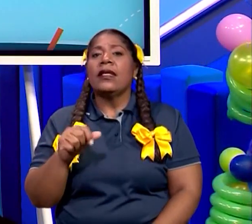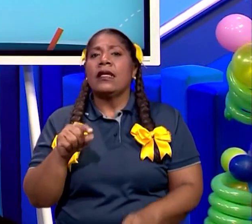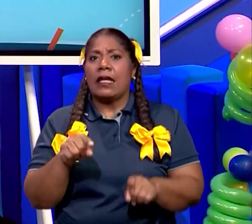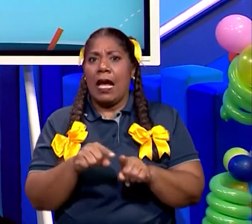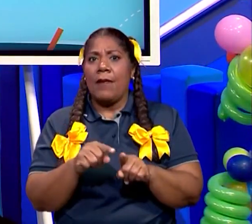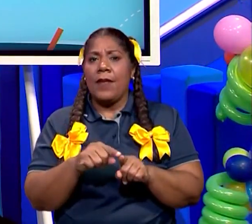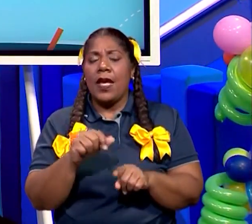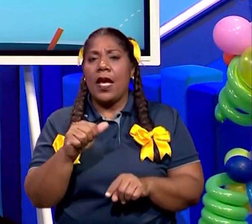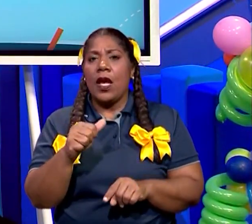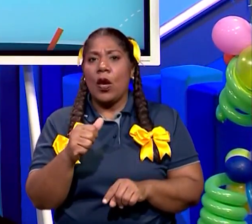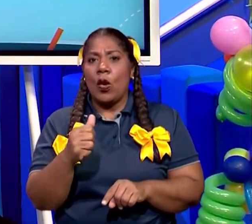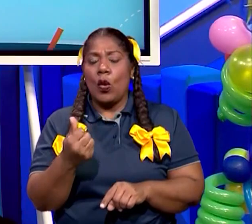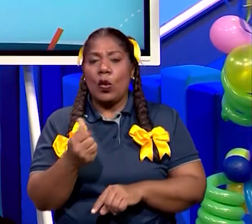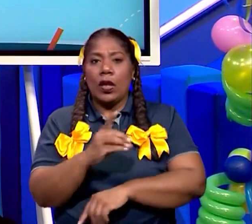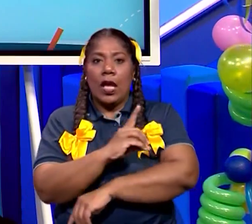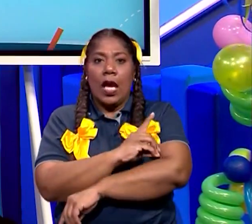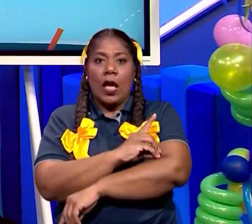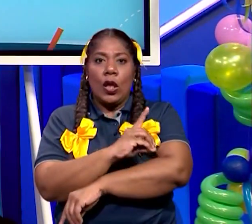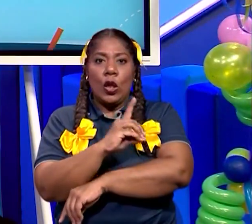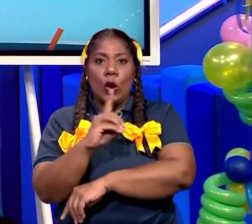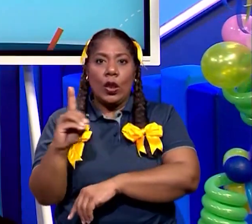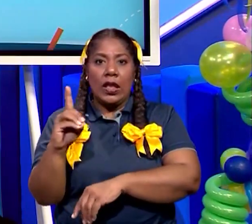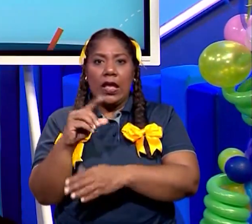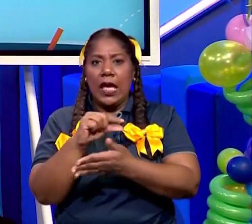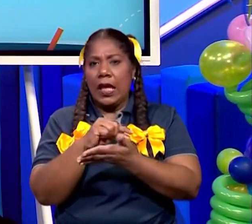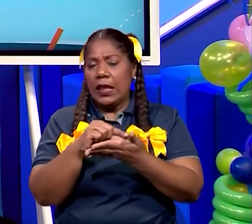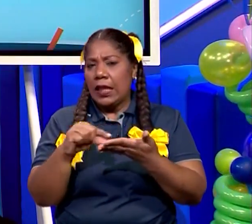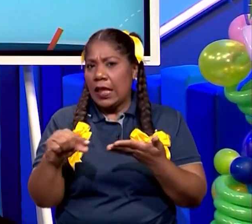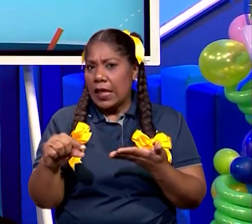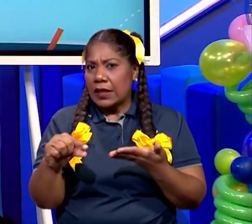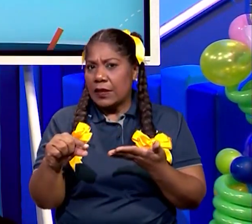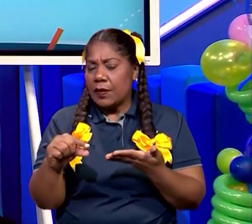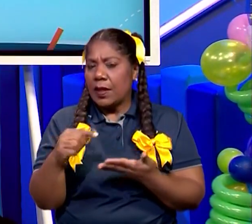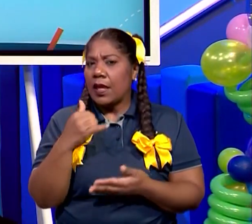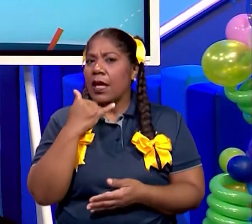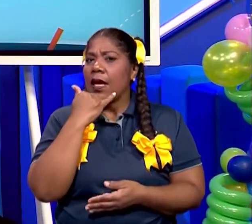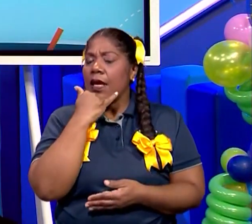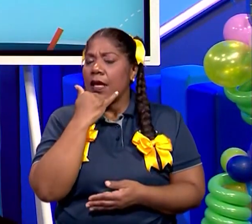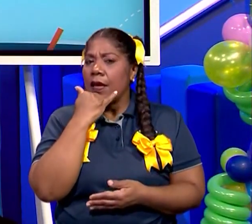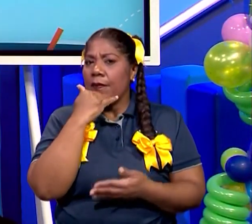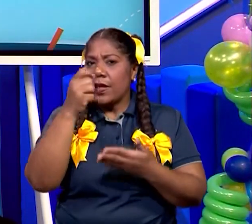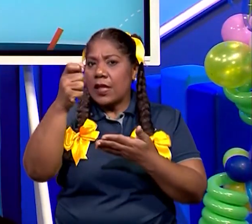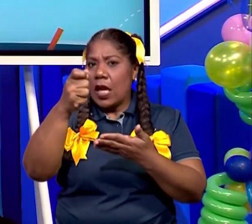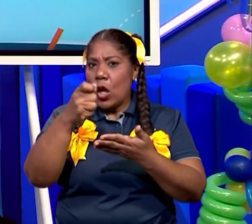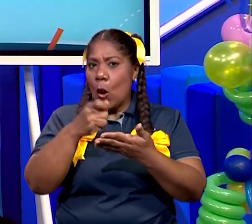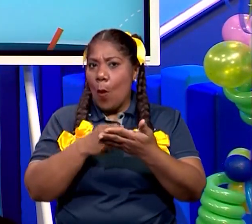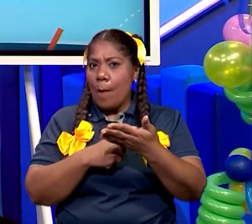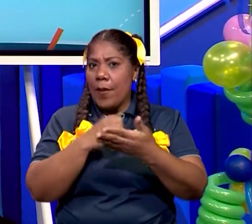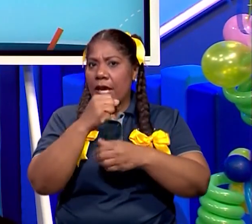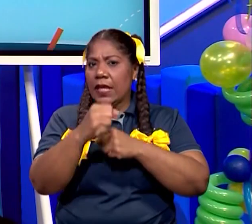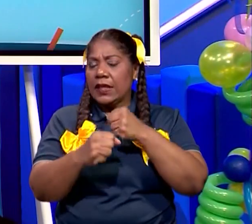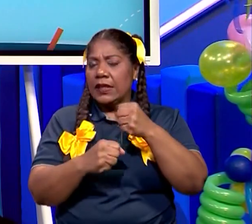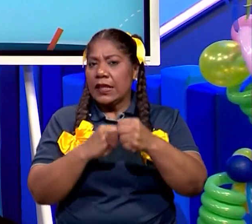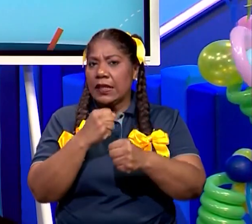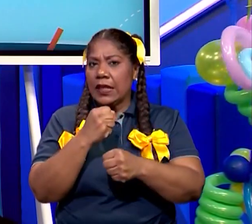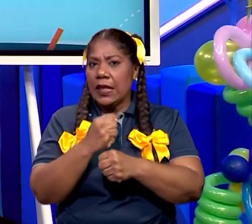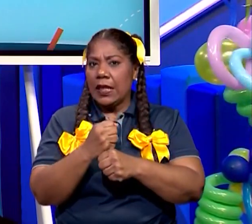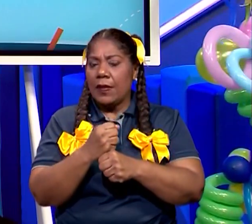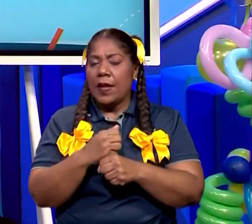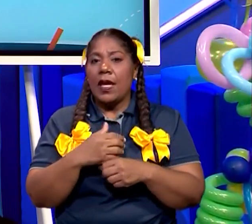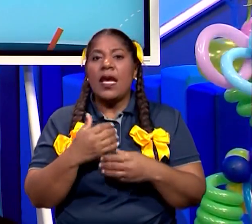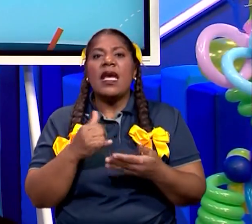Ah, los días de la semana, ¿qué pasa con ellos? Ah, ¿qué pasa con los meses del año? ¿Qué pasa con las